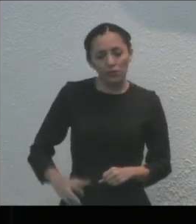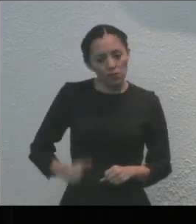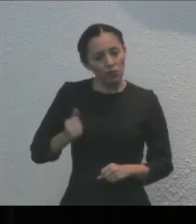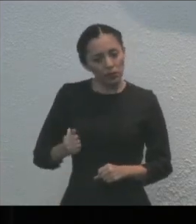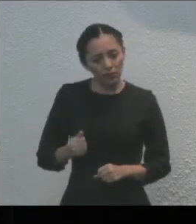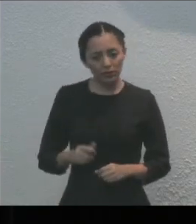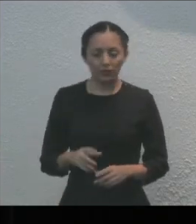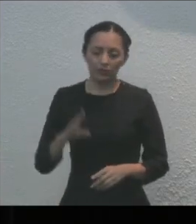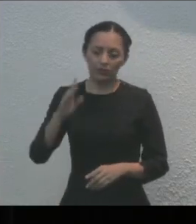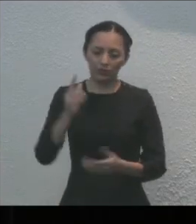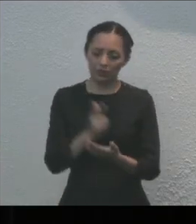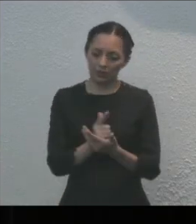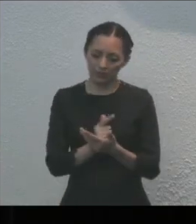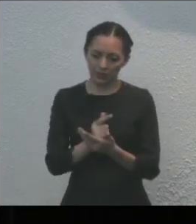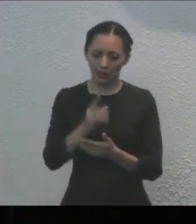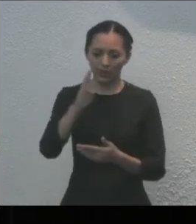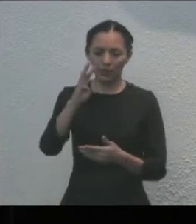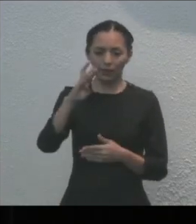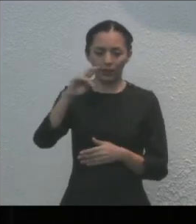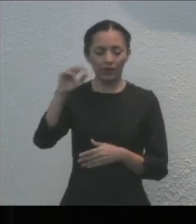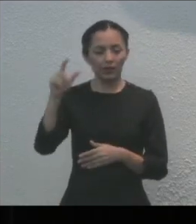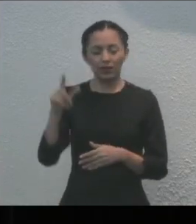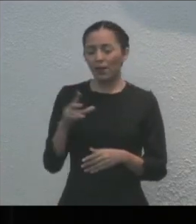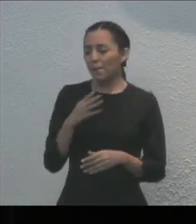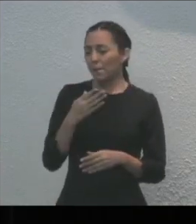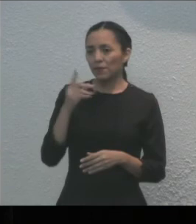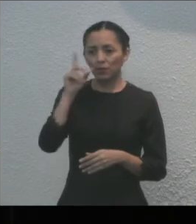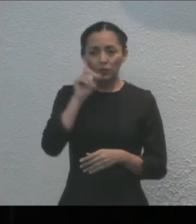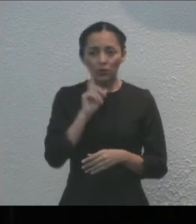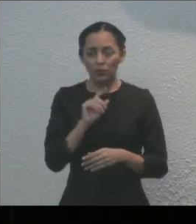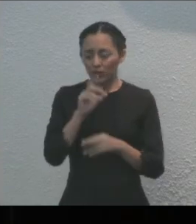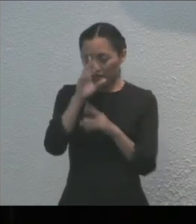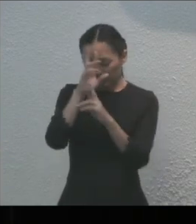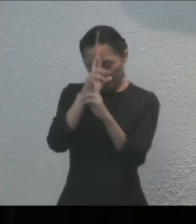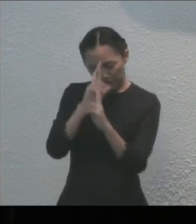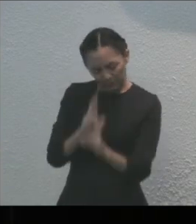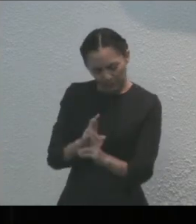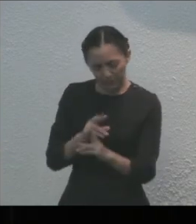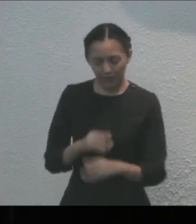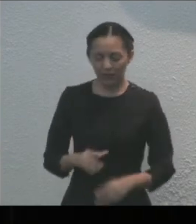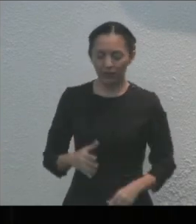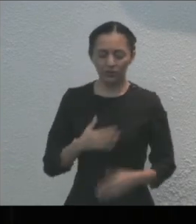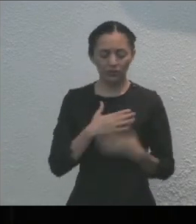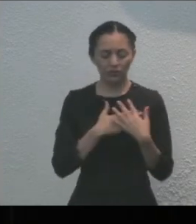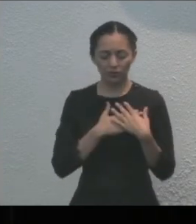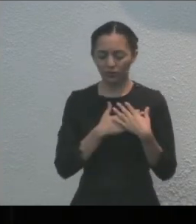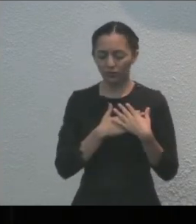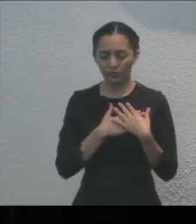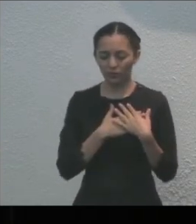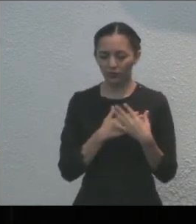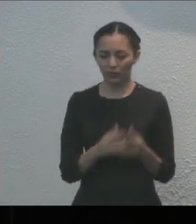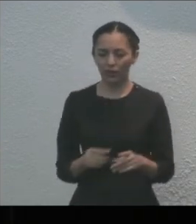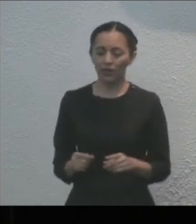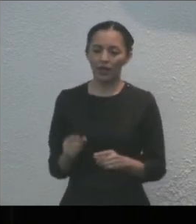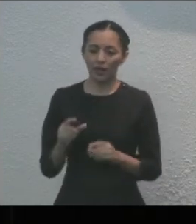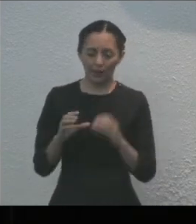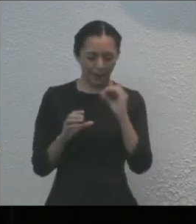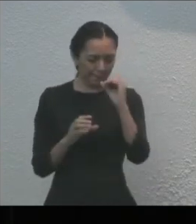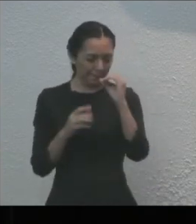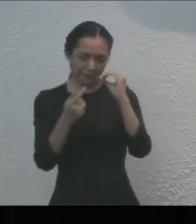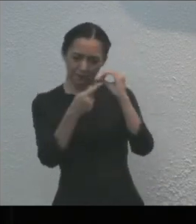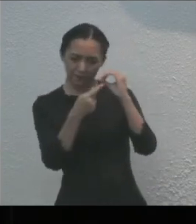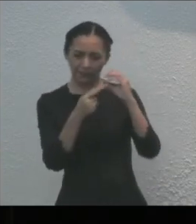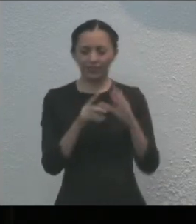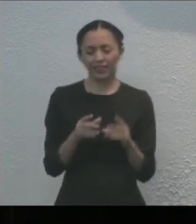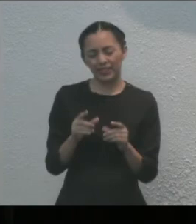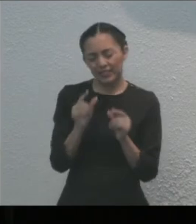Brisa Galván no es solo una mujer extraordinaria, es una mujer con un corazón de oro. Esa medalla se queda corta con